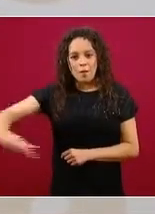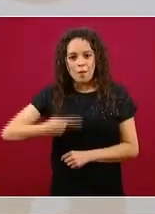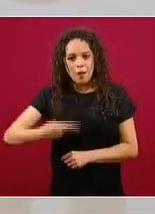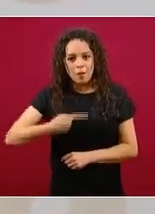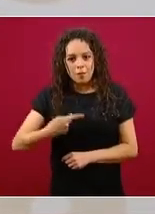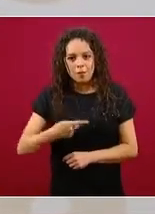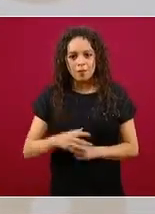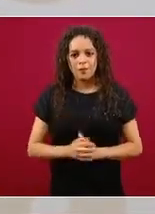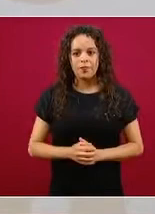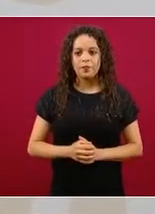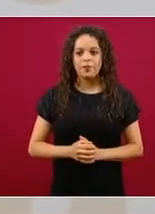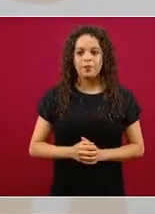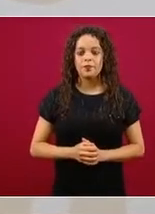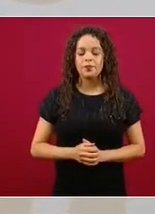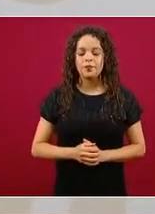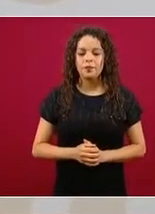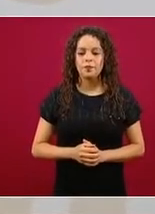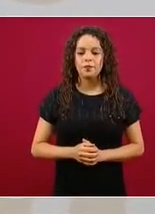Fabipiravir,